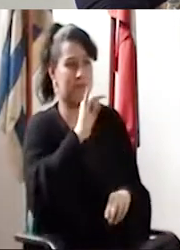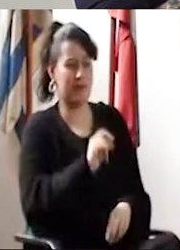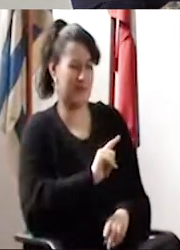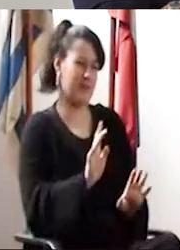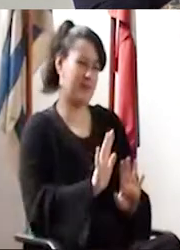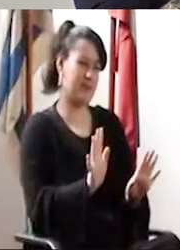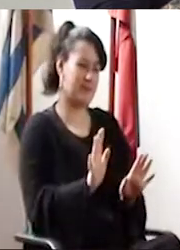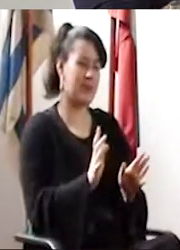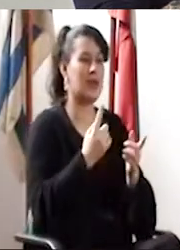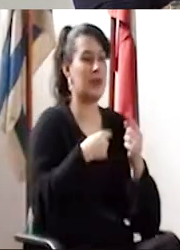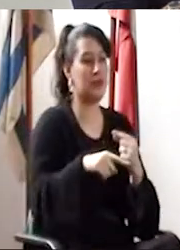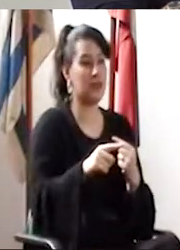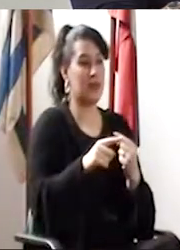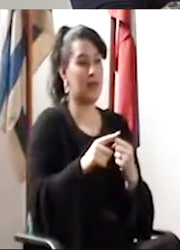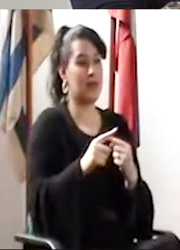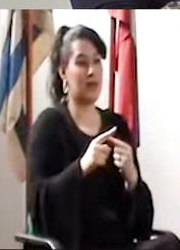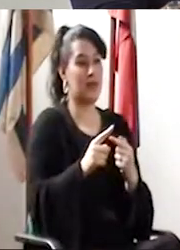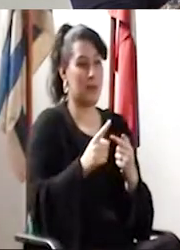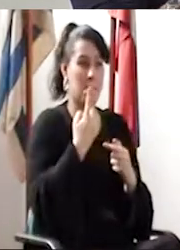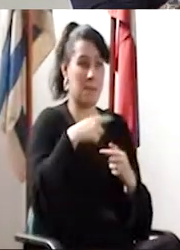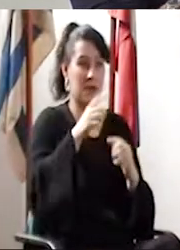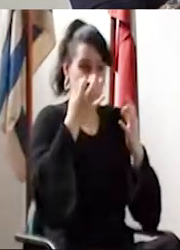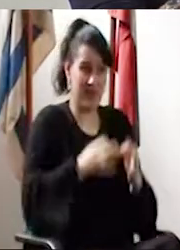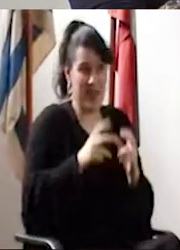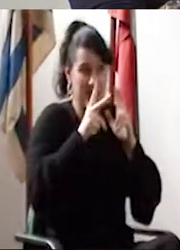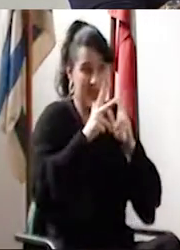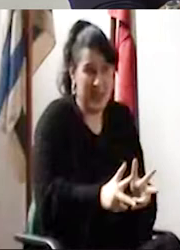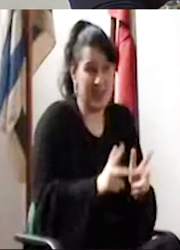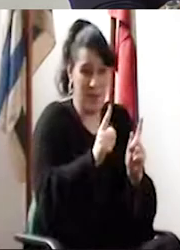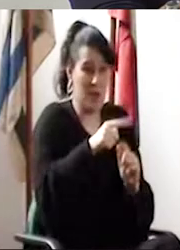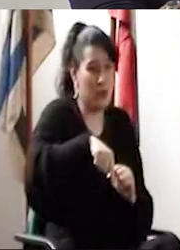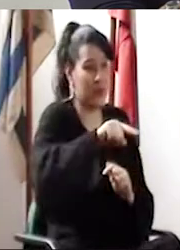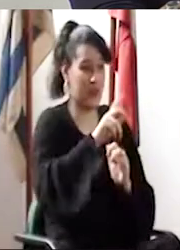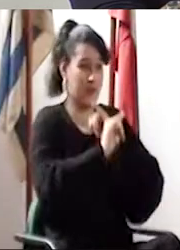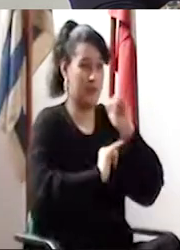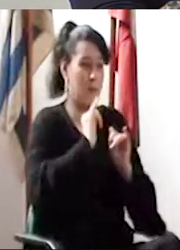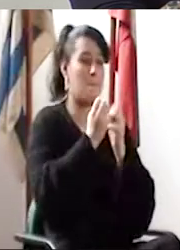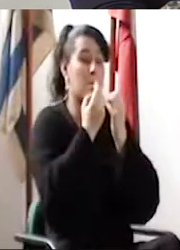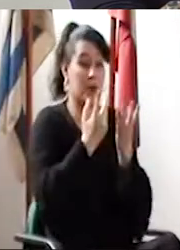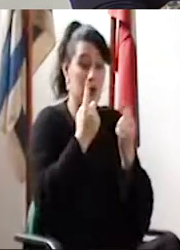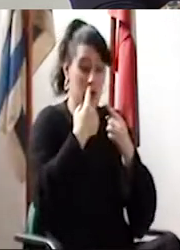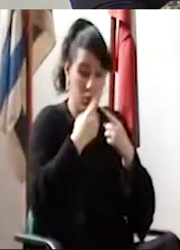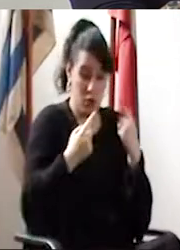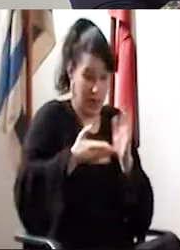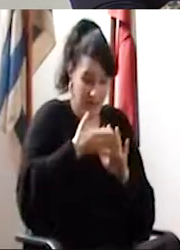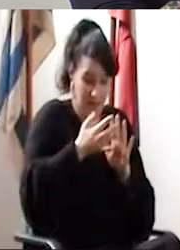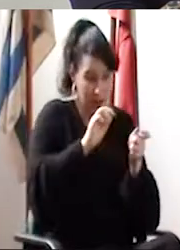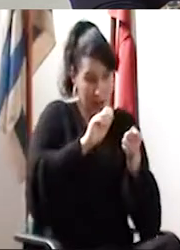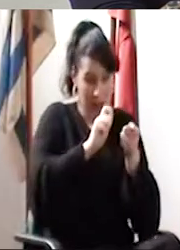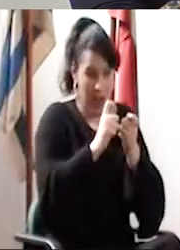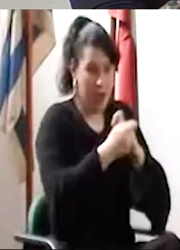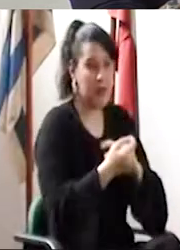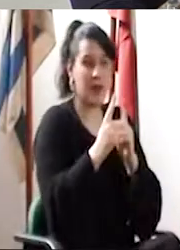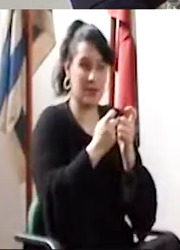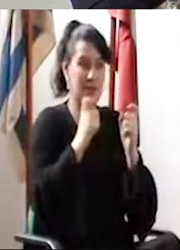Ya está definido. entonces, pero está bien decirlo también porque necesariamente cuando las cosas